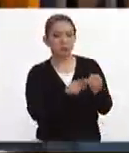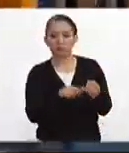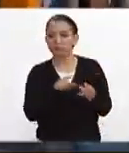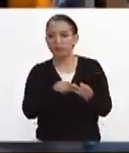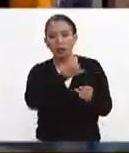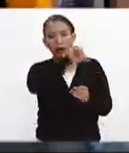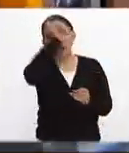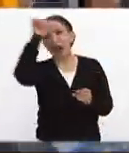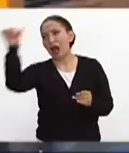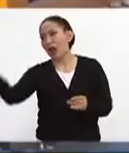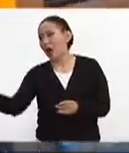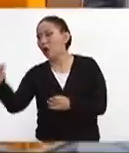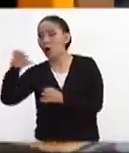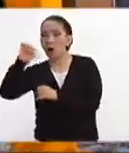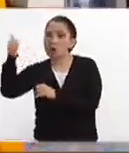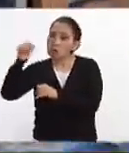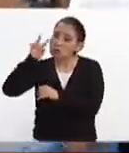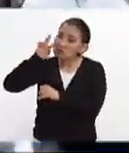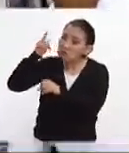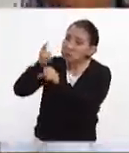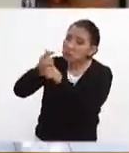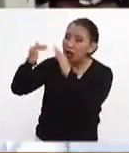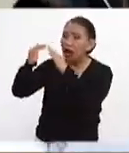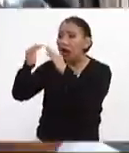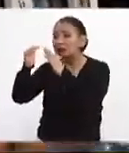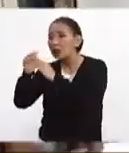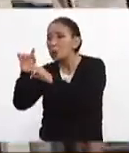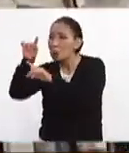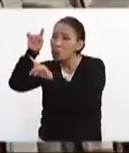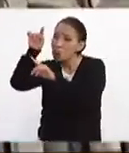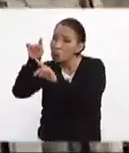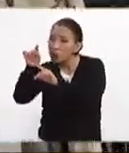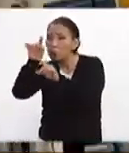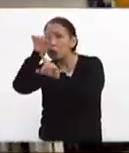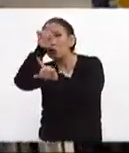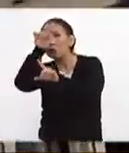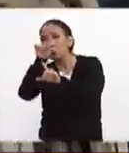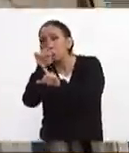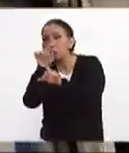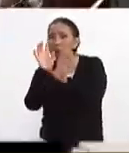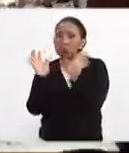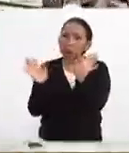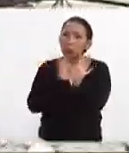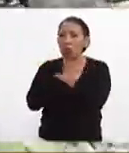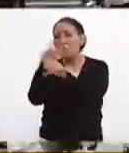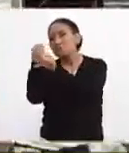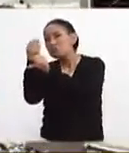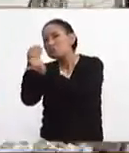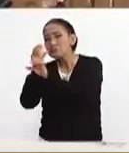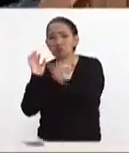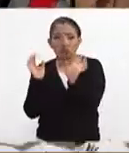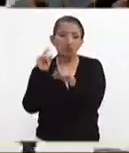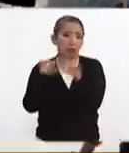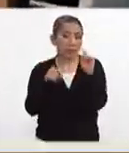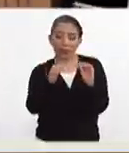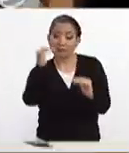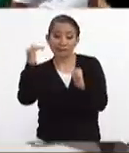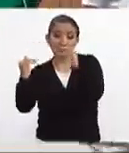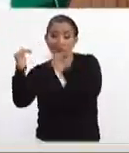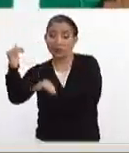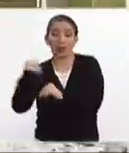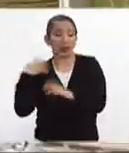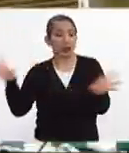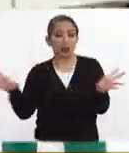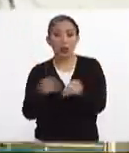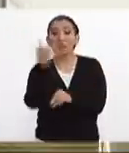hasta las que tienen una serie de grietas que probablemente tengan solución pero el número que